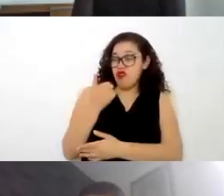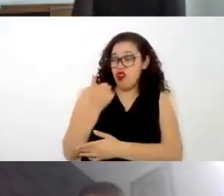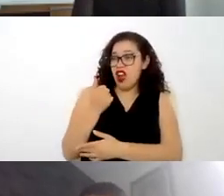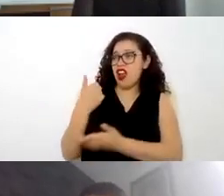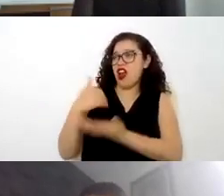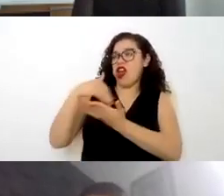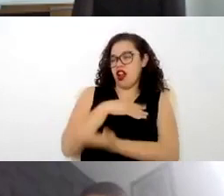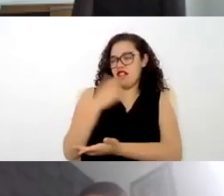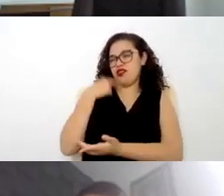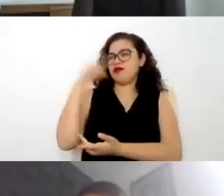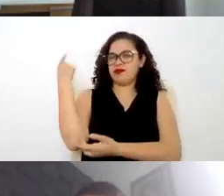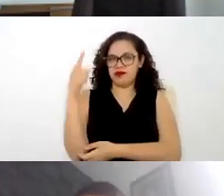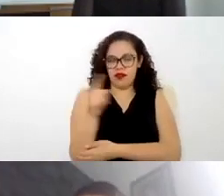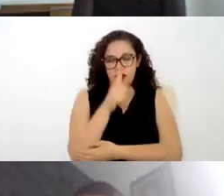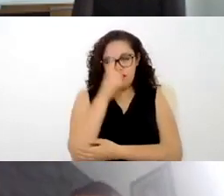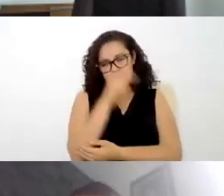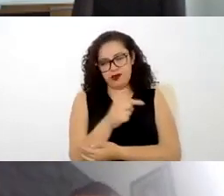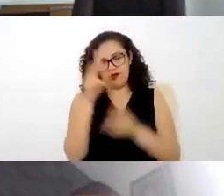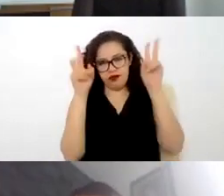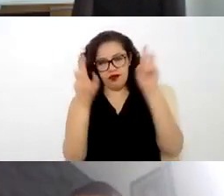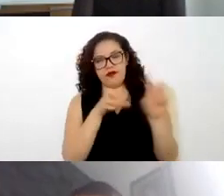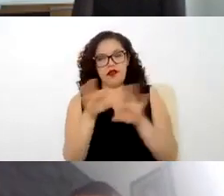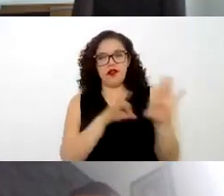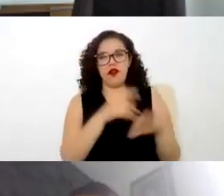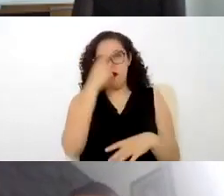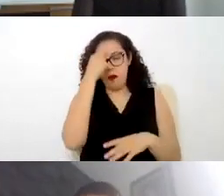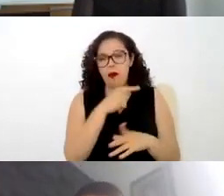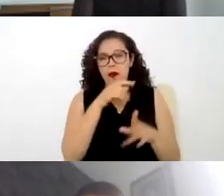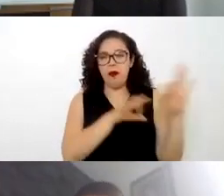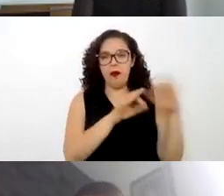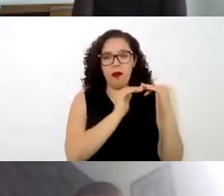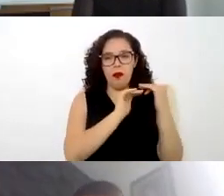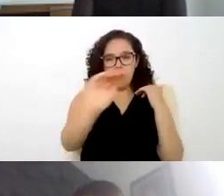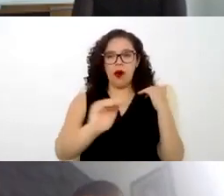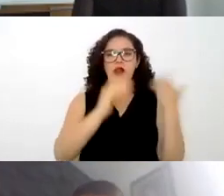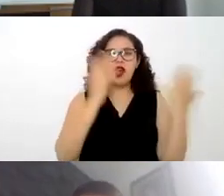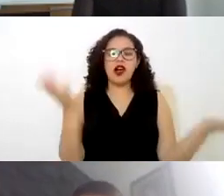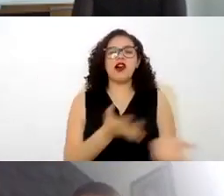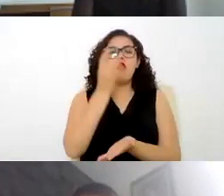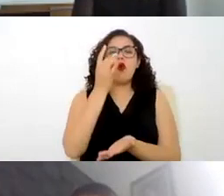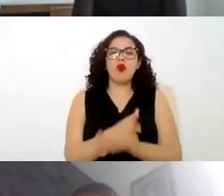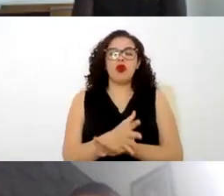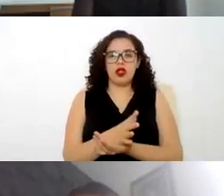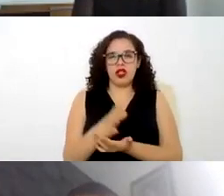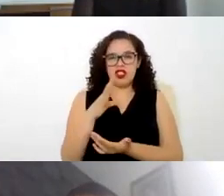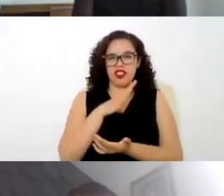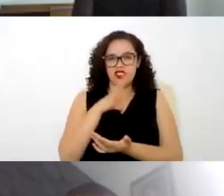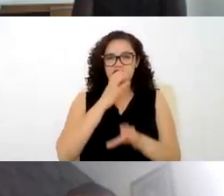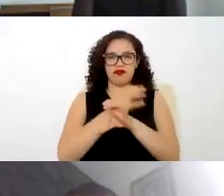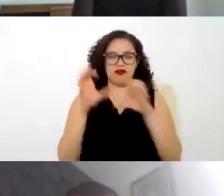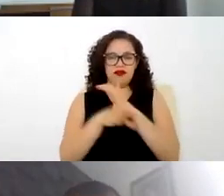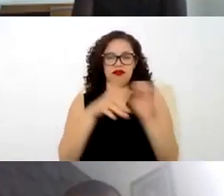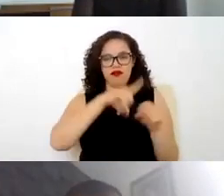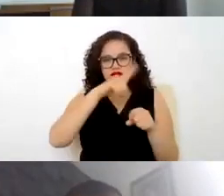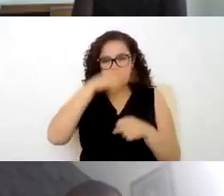principios rectores de la materia laboral es la estabilidad en el empleo y solamente da algunas causas en específico en las cuales